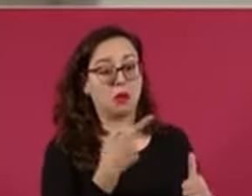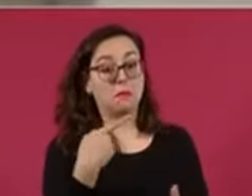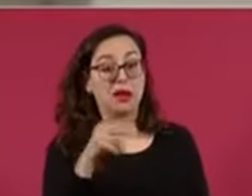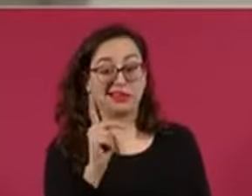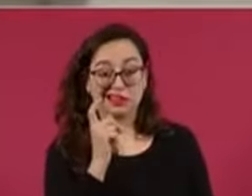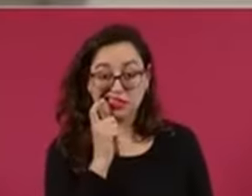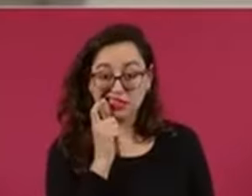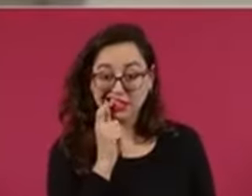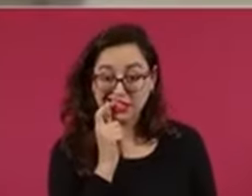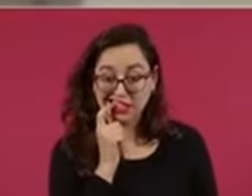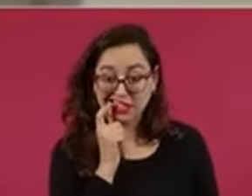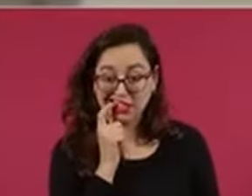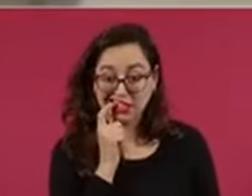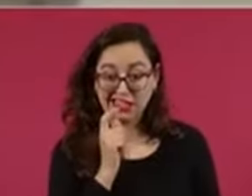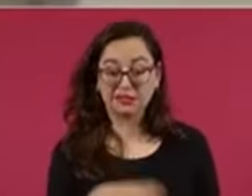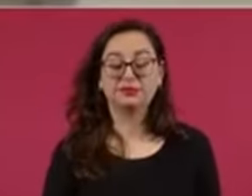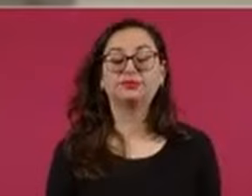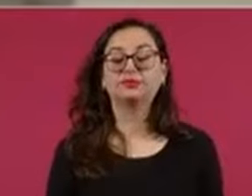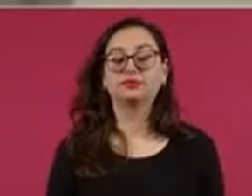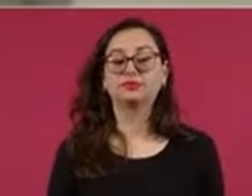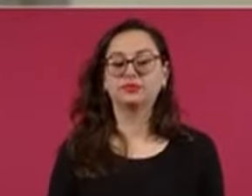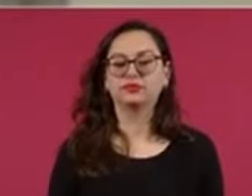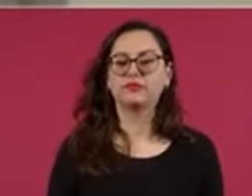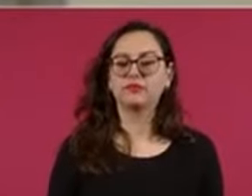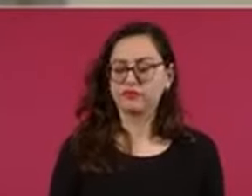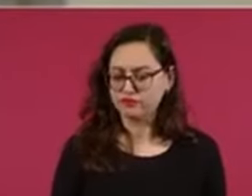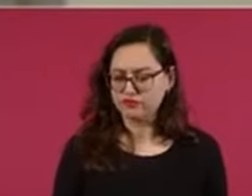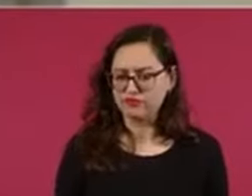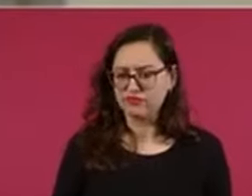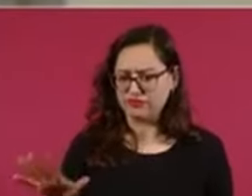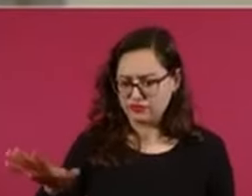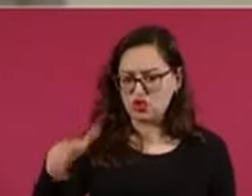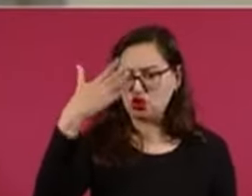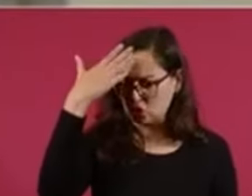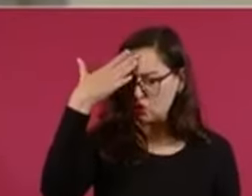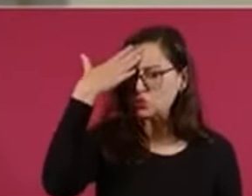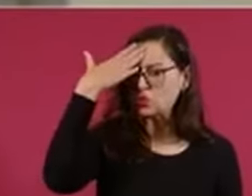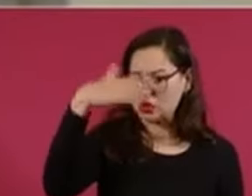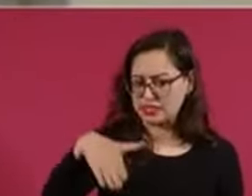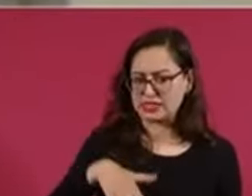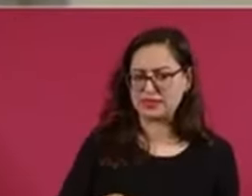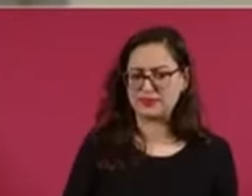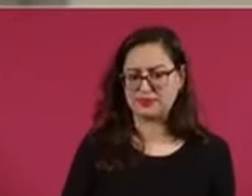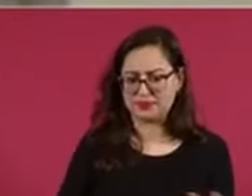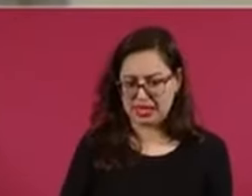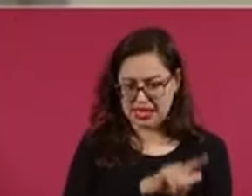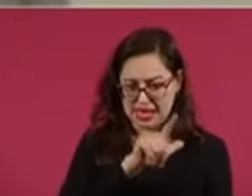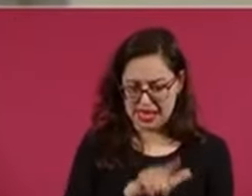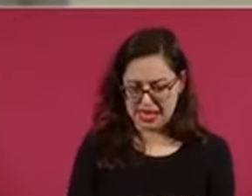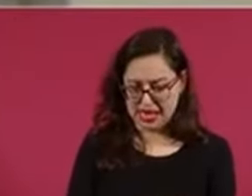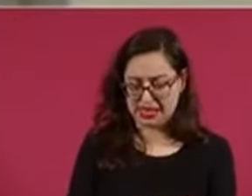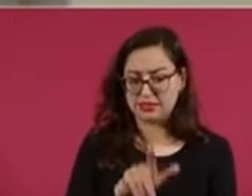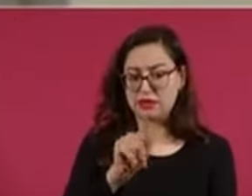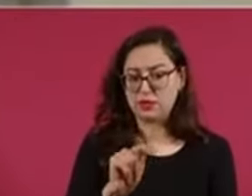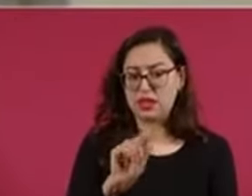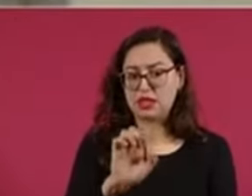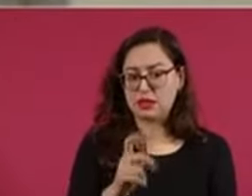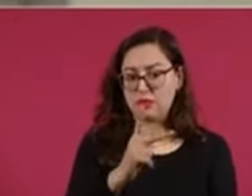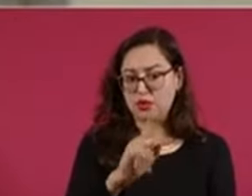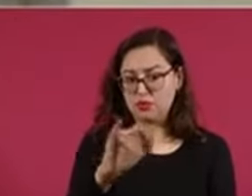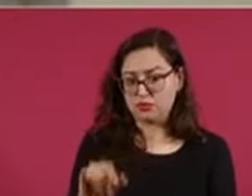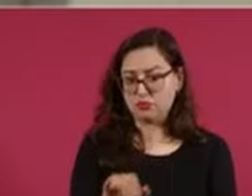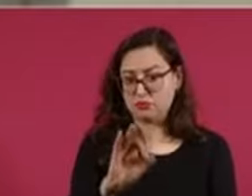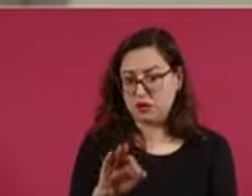Sé muy bien que de conformidad con la ley le corresponde al tribunal calificar la